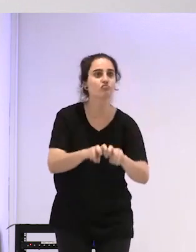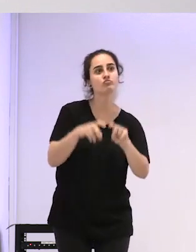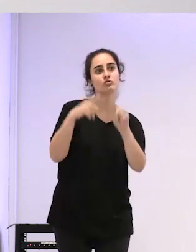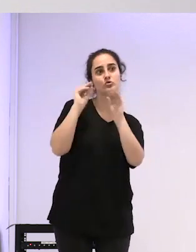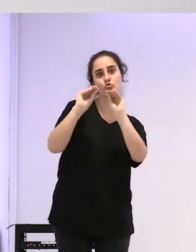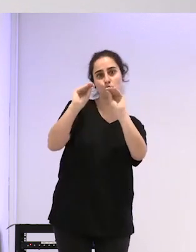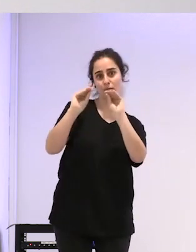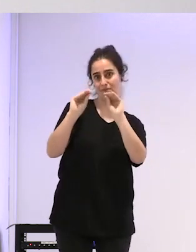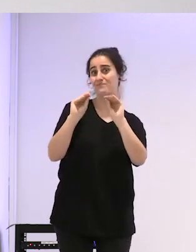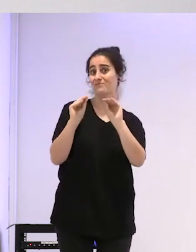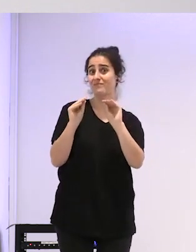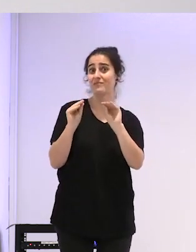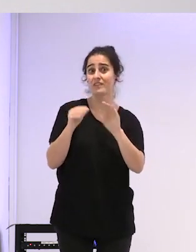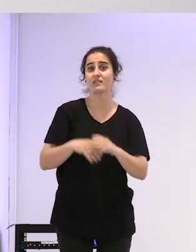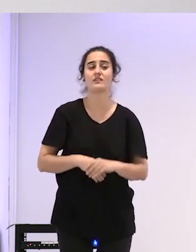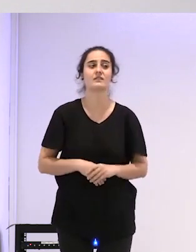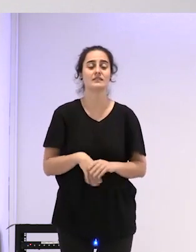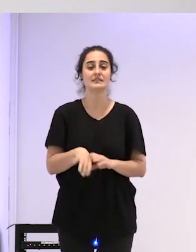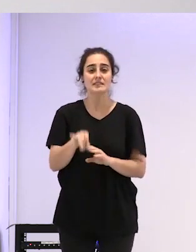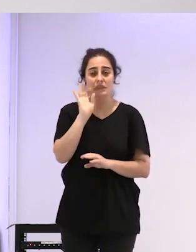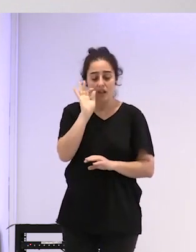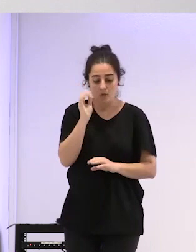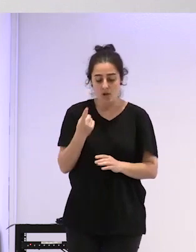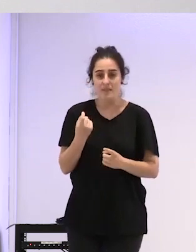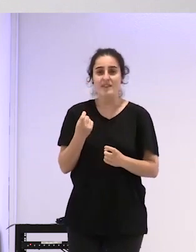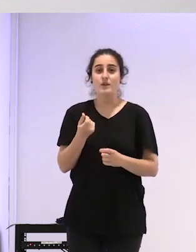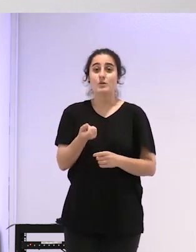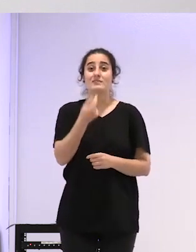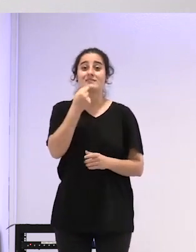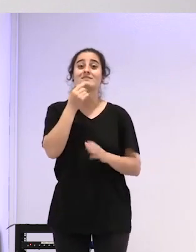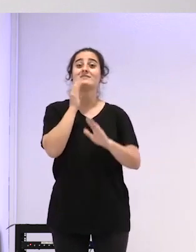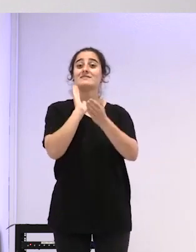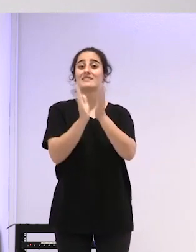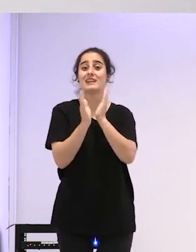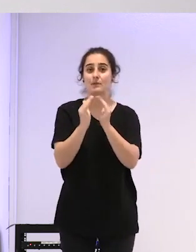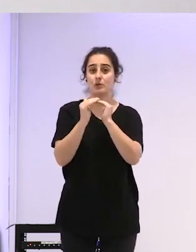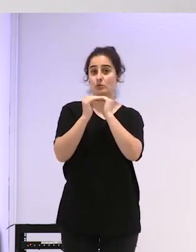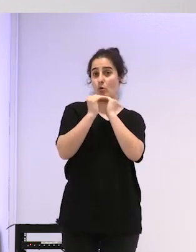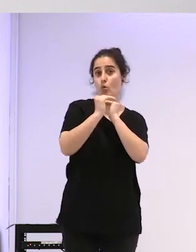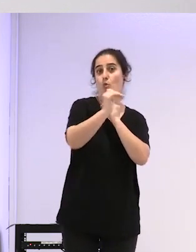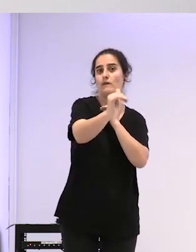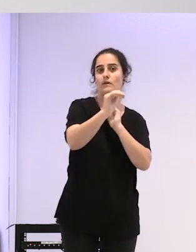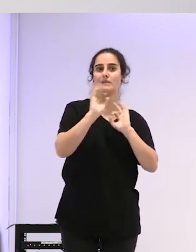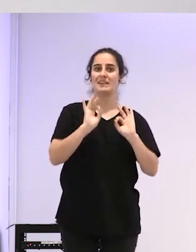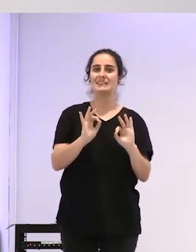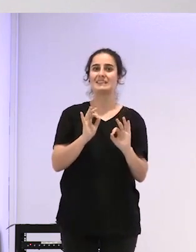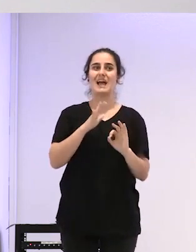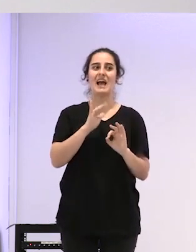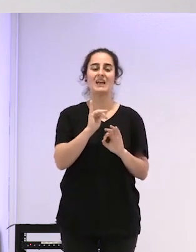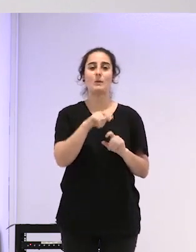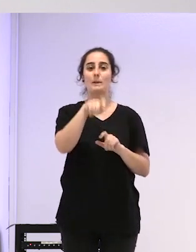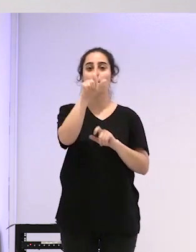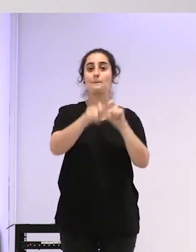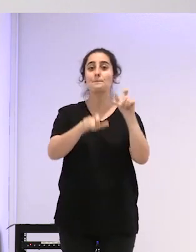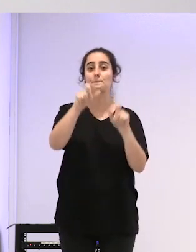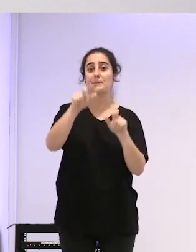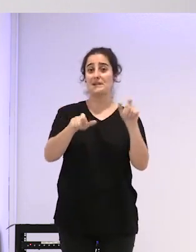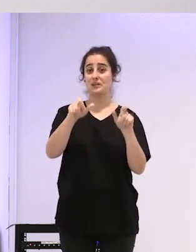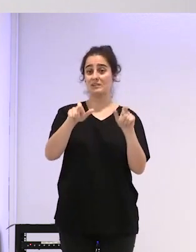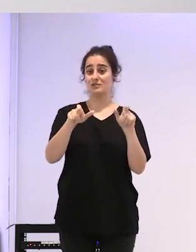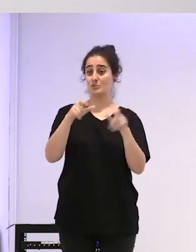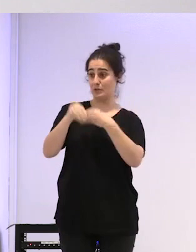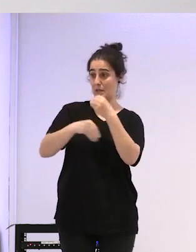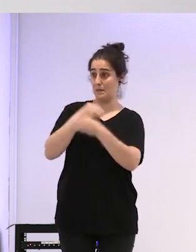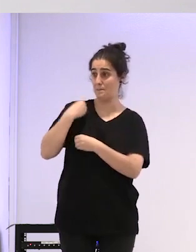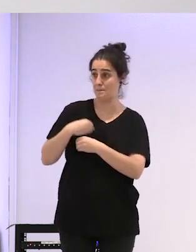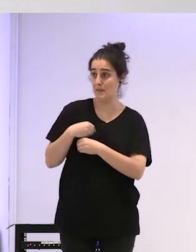tienen que uniformizar los tratamientos para tener muestras de personas que hagan lo mismo para